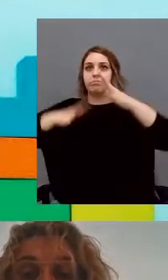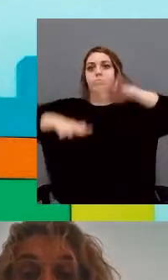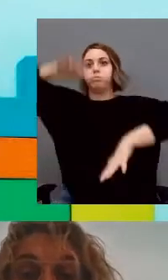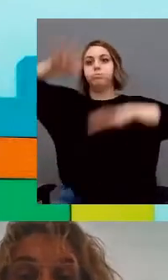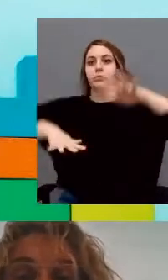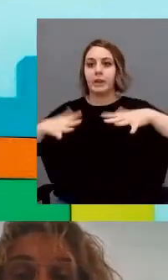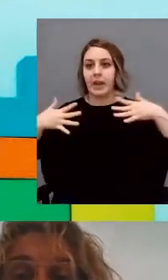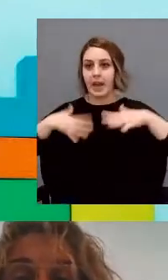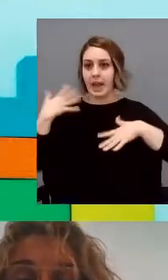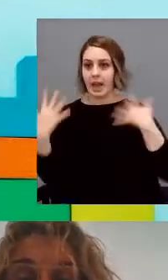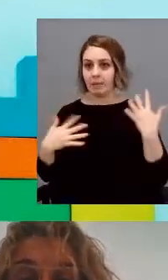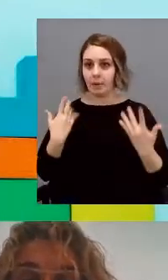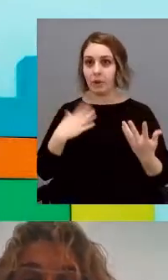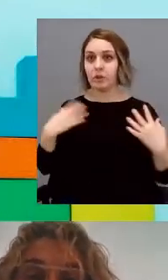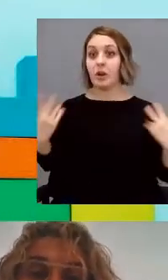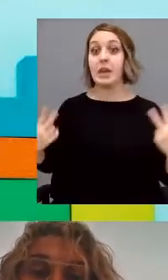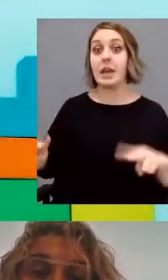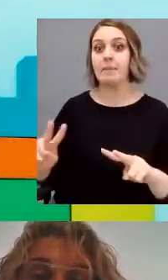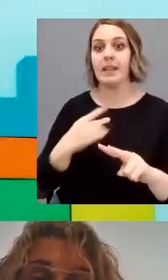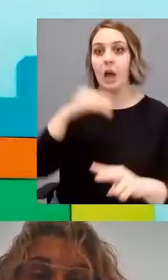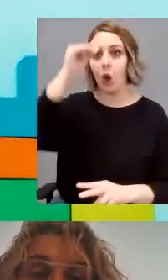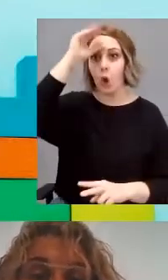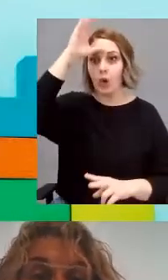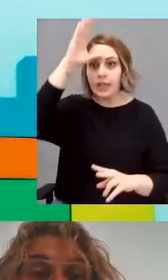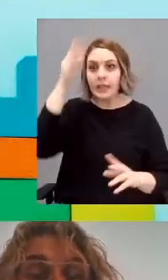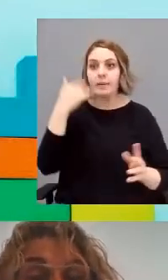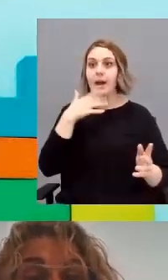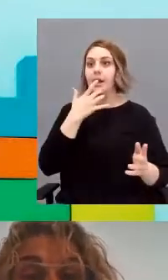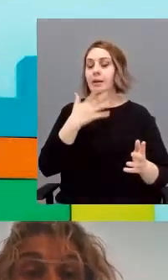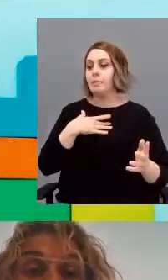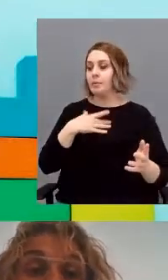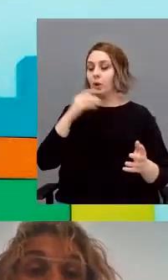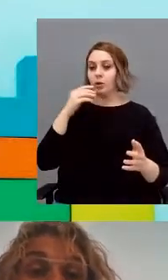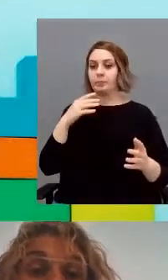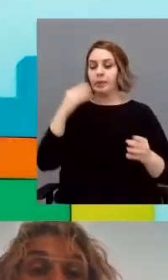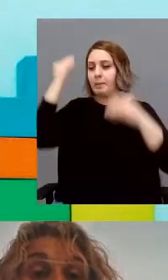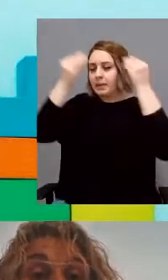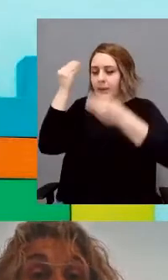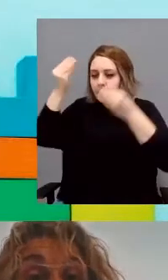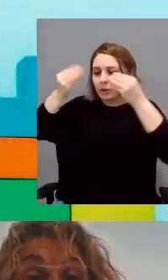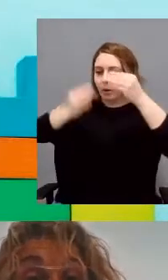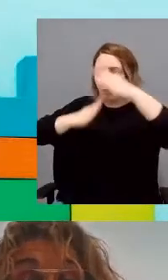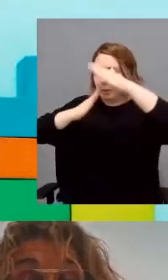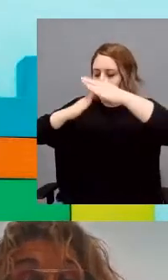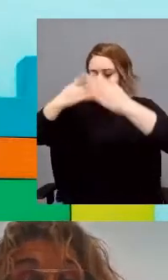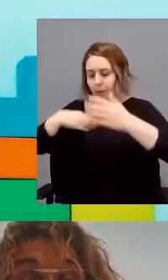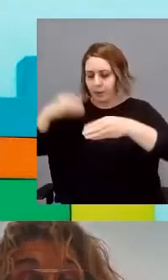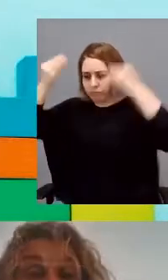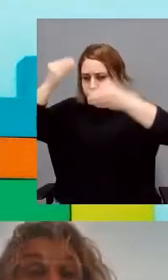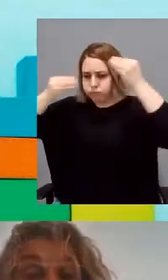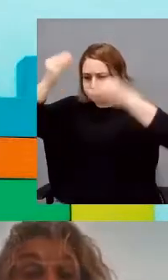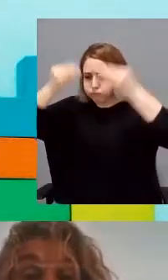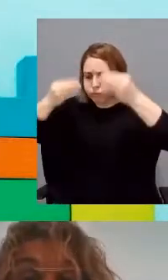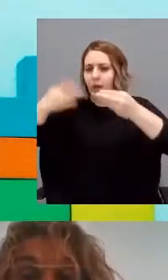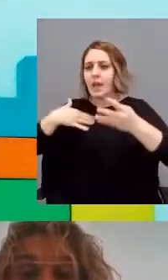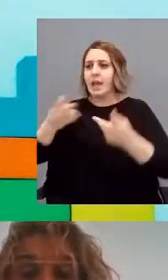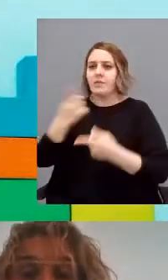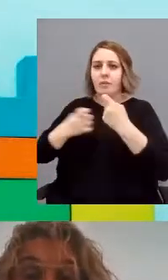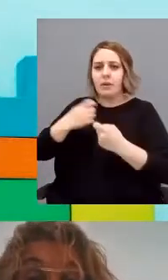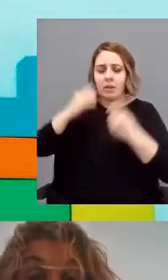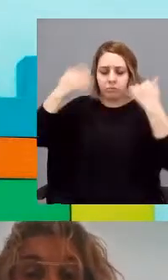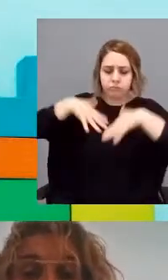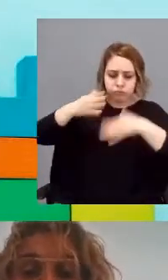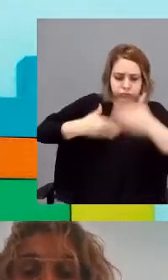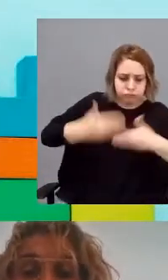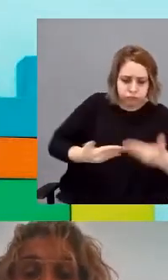desregulación emocional. Esa hiperactividad cognitiva, esa sobrecarga cognitiva, esos pensamientos que no cesan, esa información que